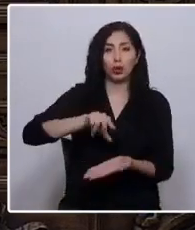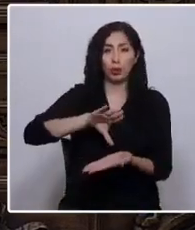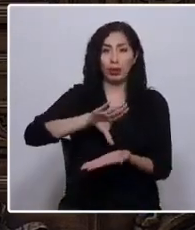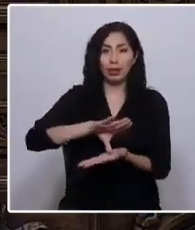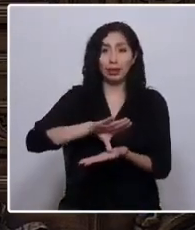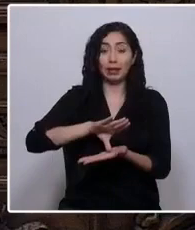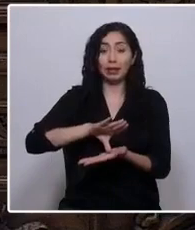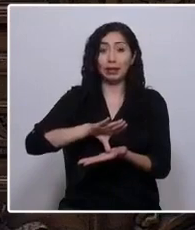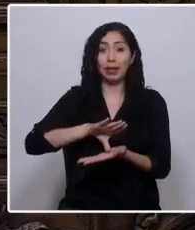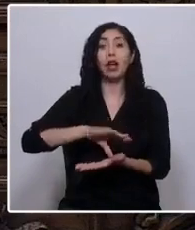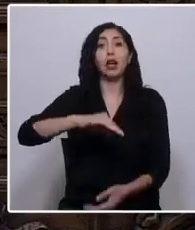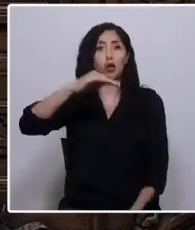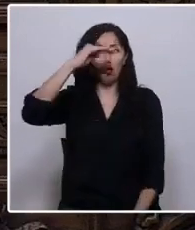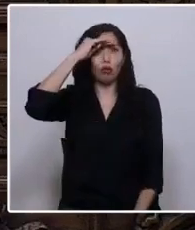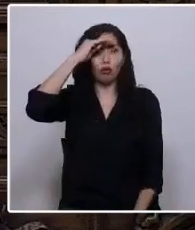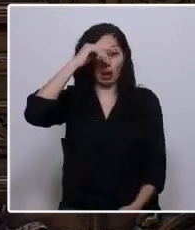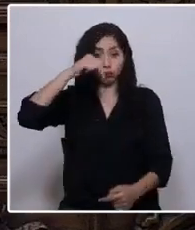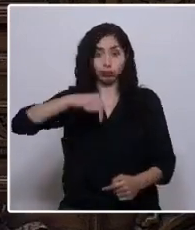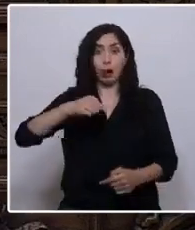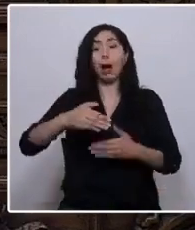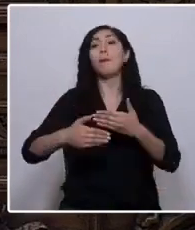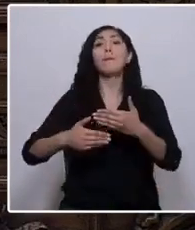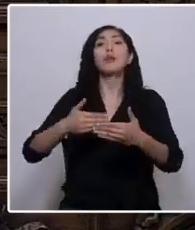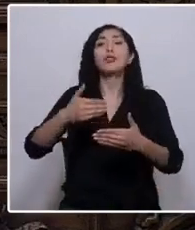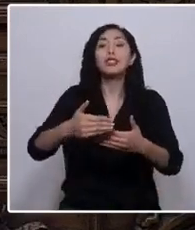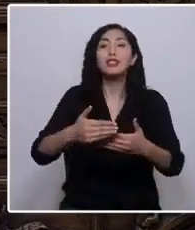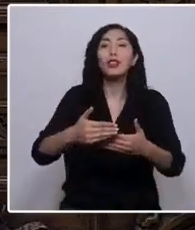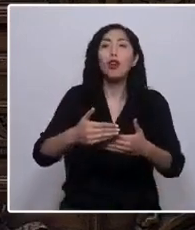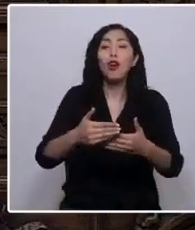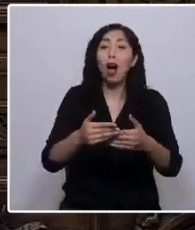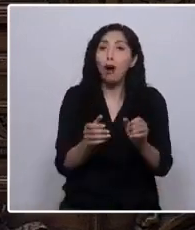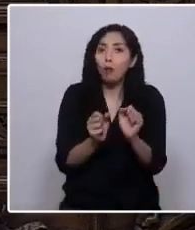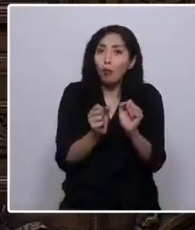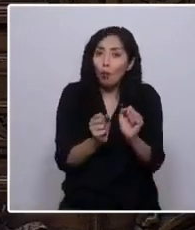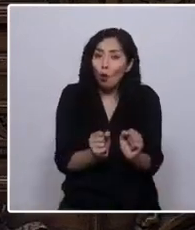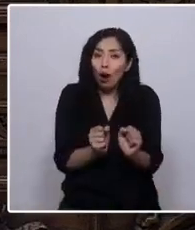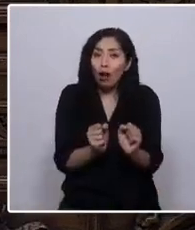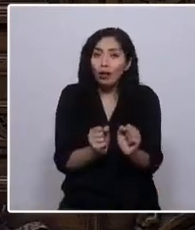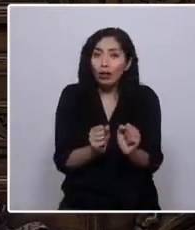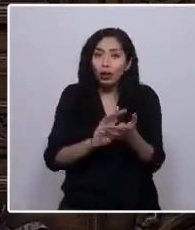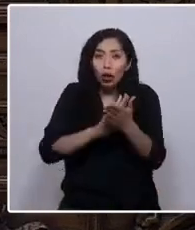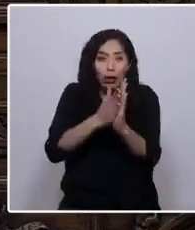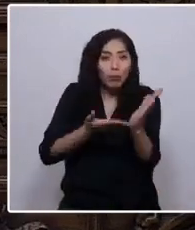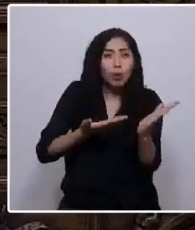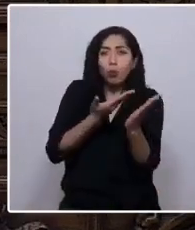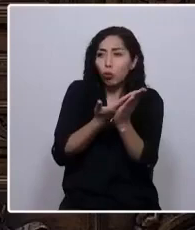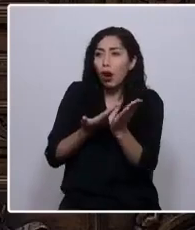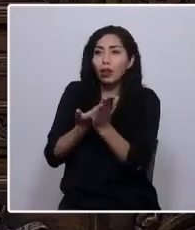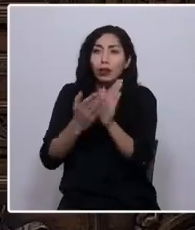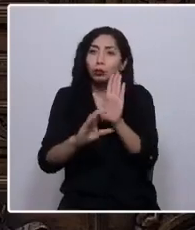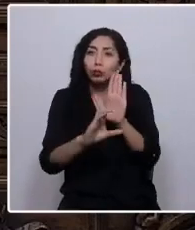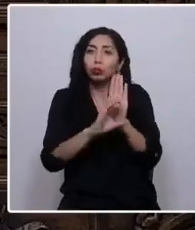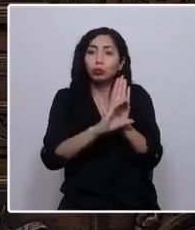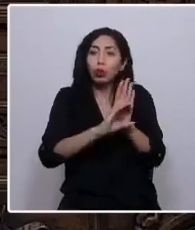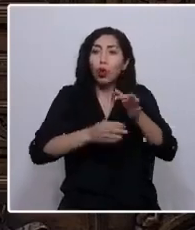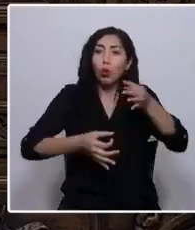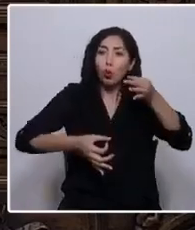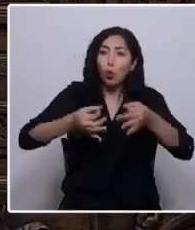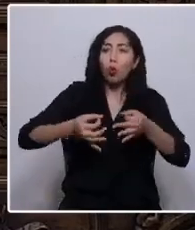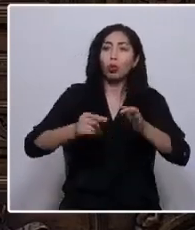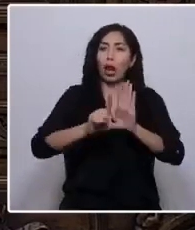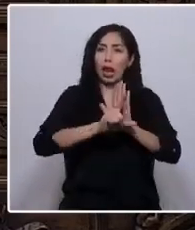en que este proceso le puede dar a Chile la propuesta de una Constitución justa, legítima,